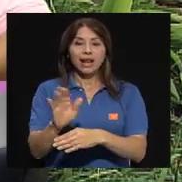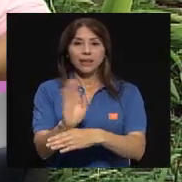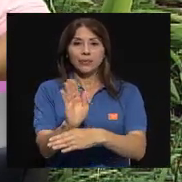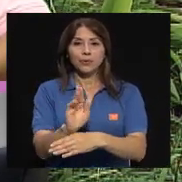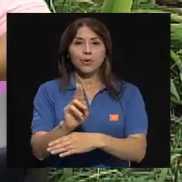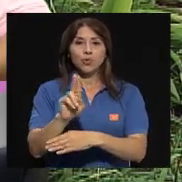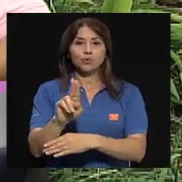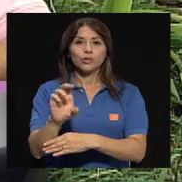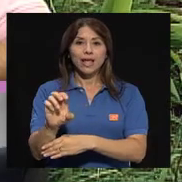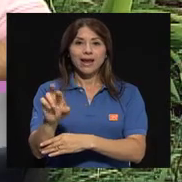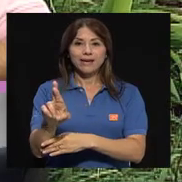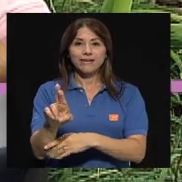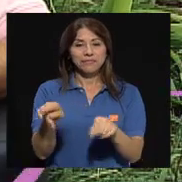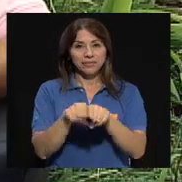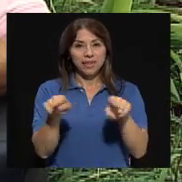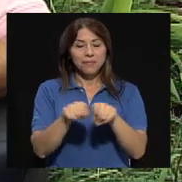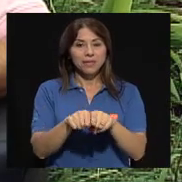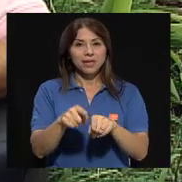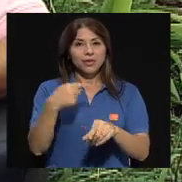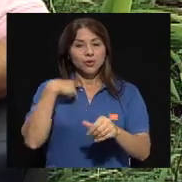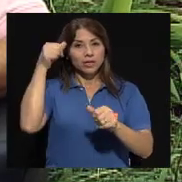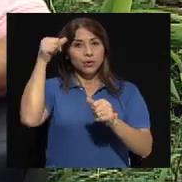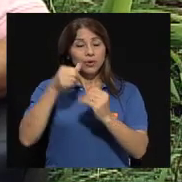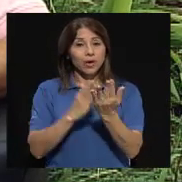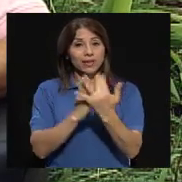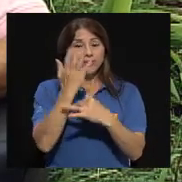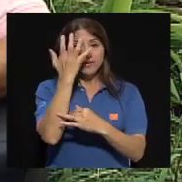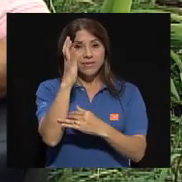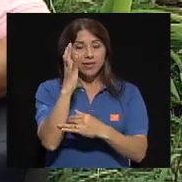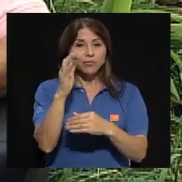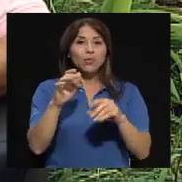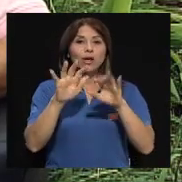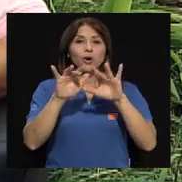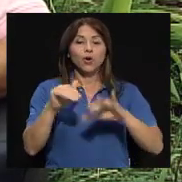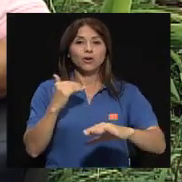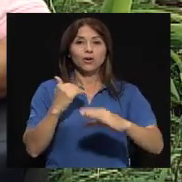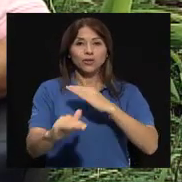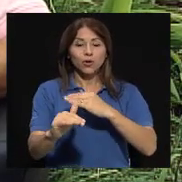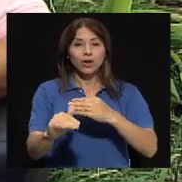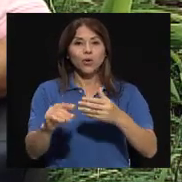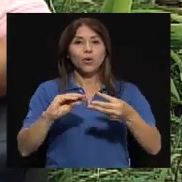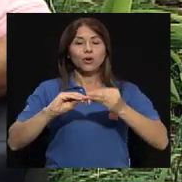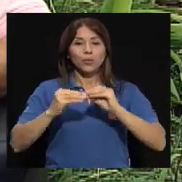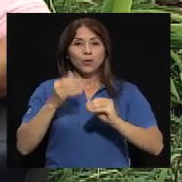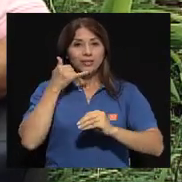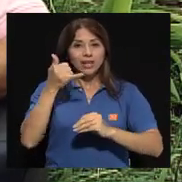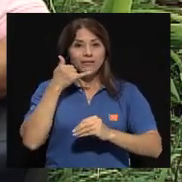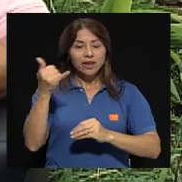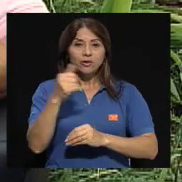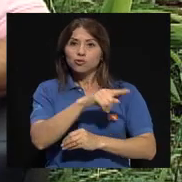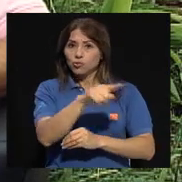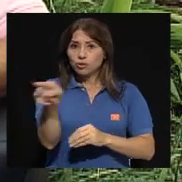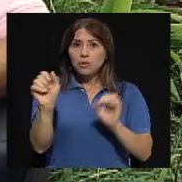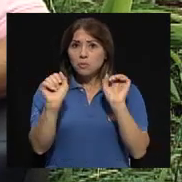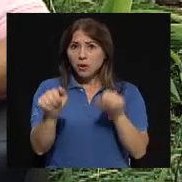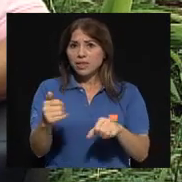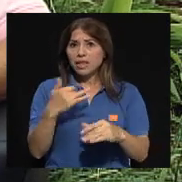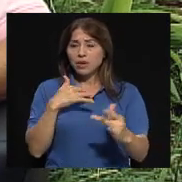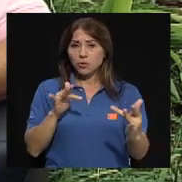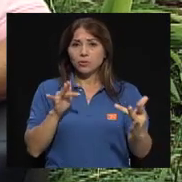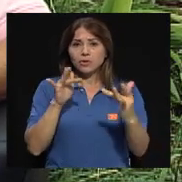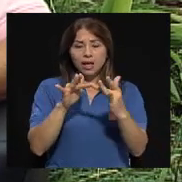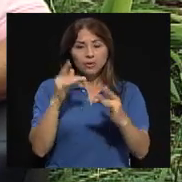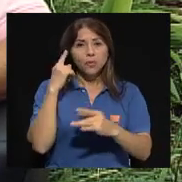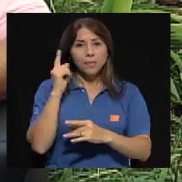UCR. Así mismo les recuerdo que nuestro Facebook, nuestro correo electrónico y nuestros teléfonos están a su entera disposición